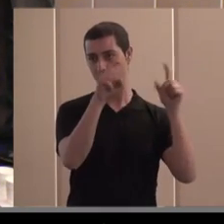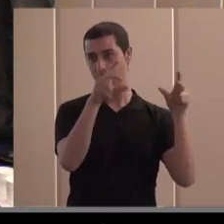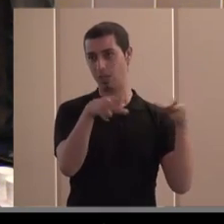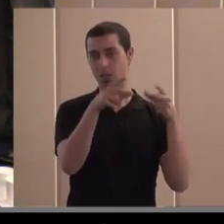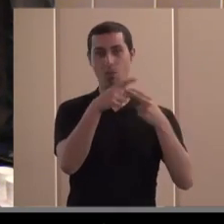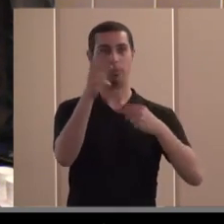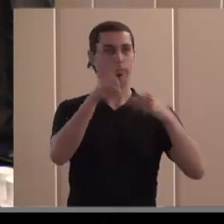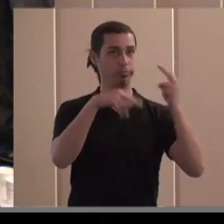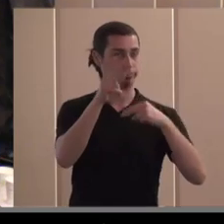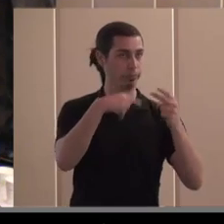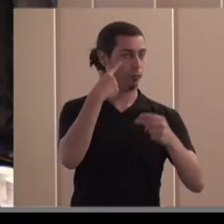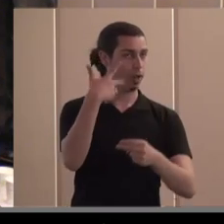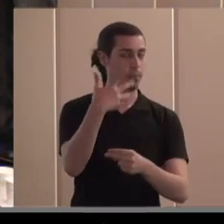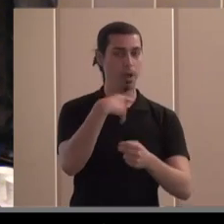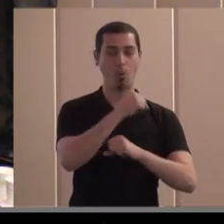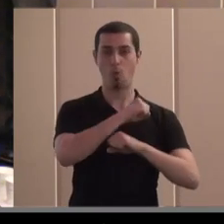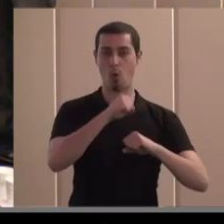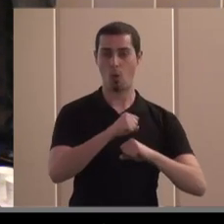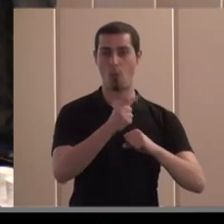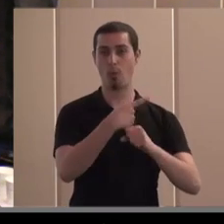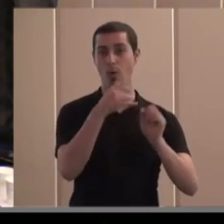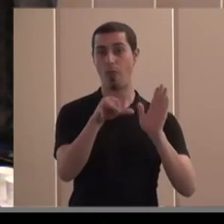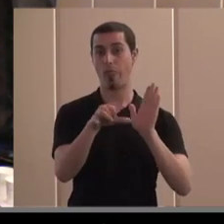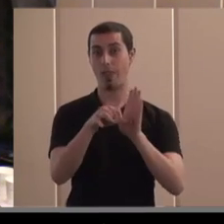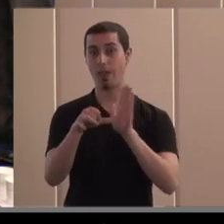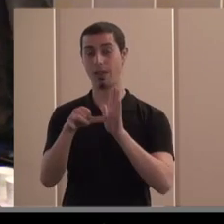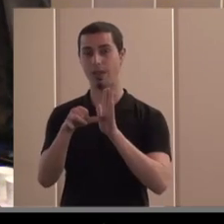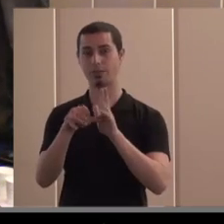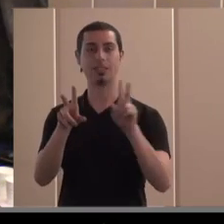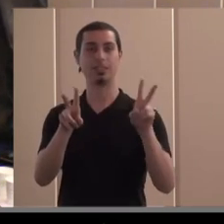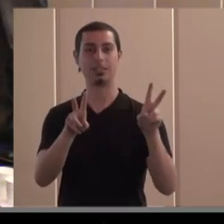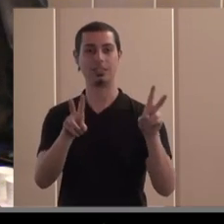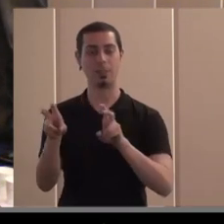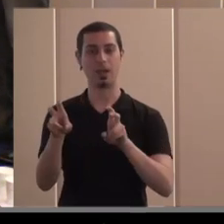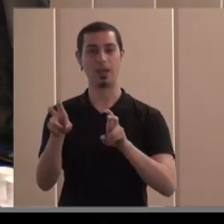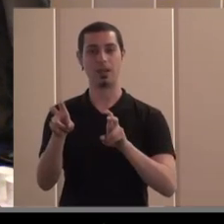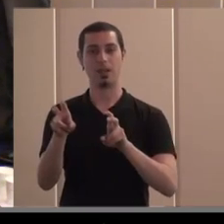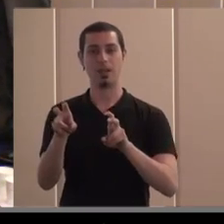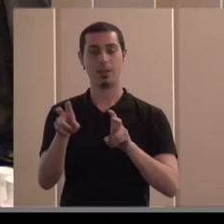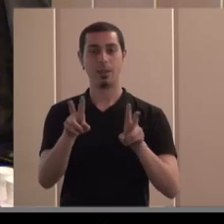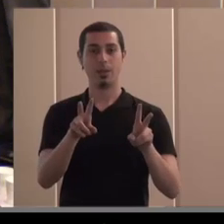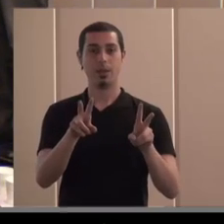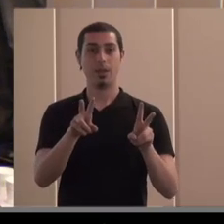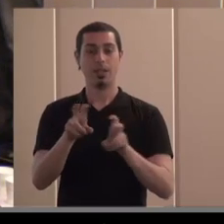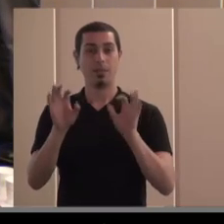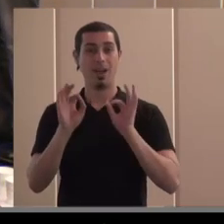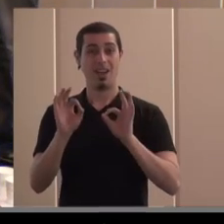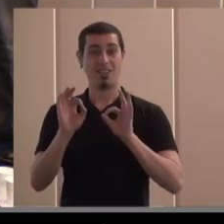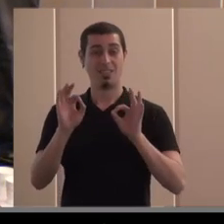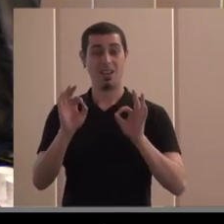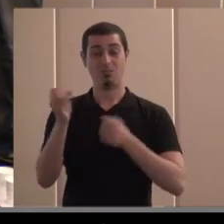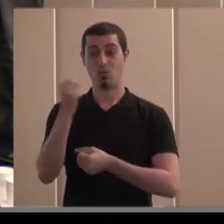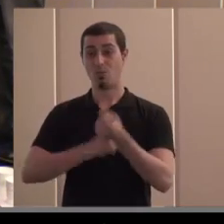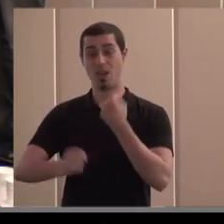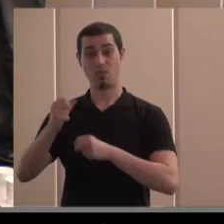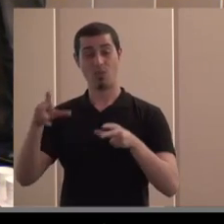grandes constructoras etcétera que se están acercando a cuestiones que en gran medida son parte de la